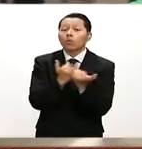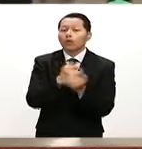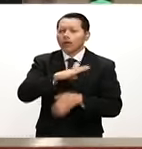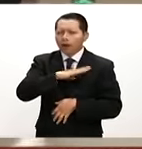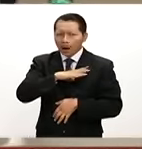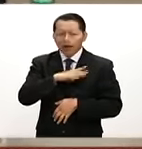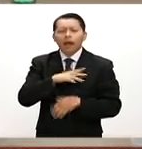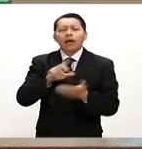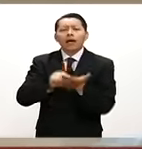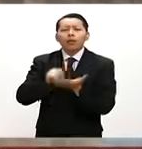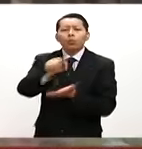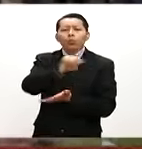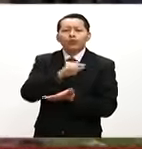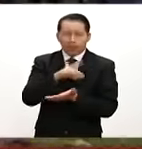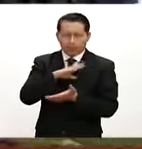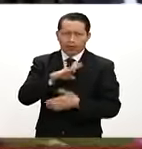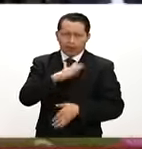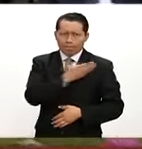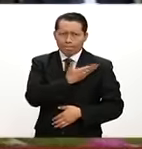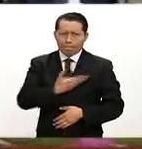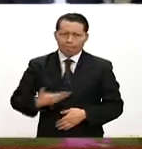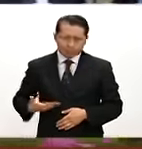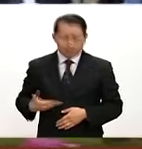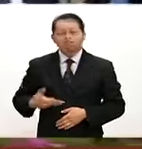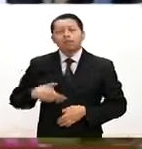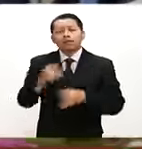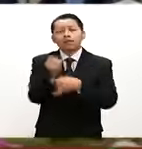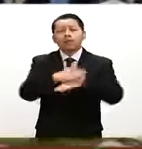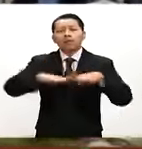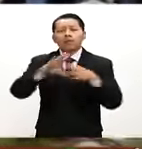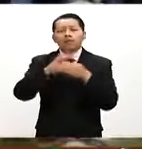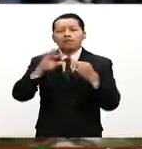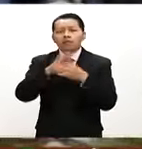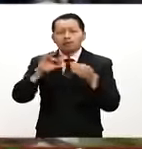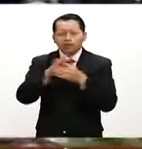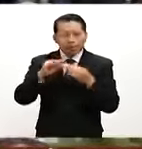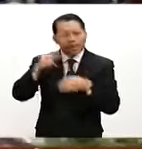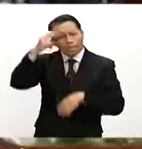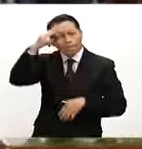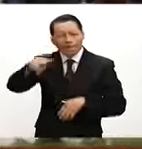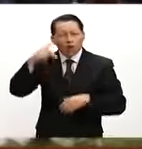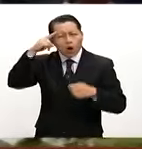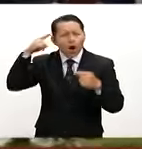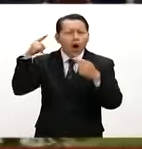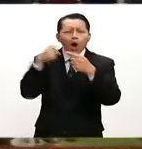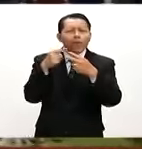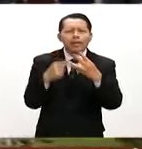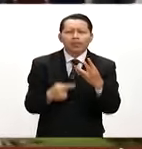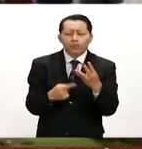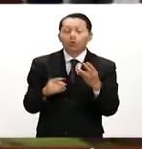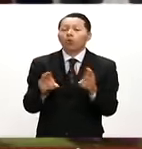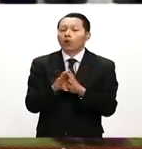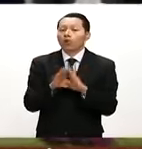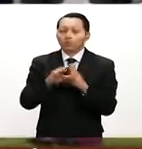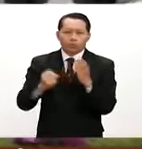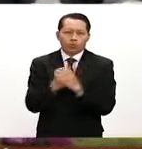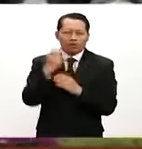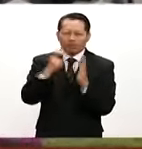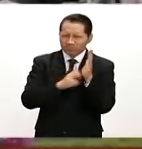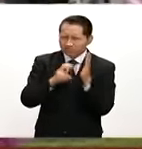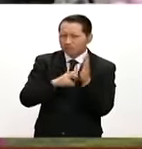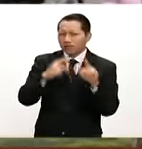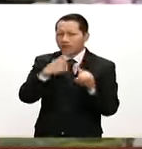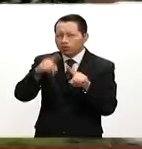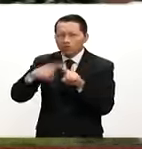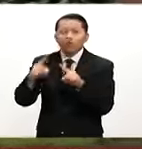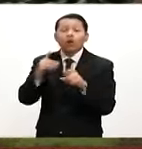medio de Twitter, la presidencia informó que las prioridades de México en la cumbre son destacar la importancia de las reformas, reactivación del